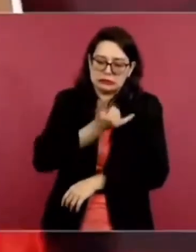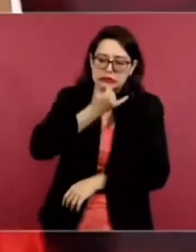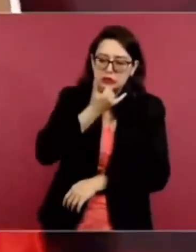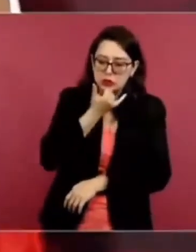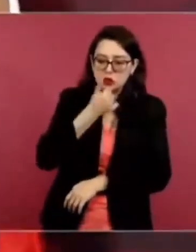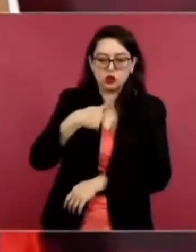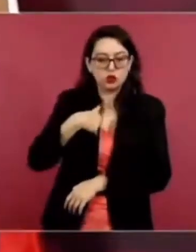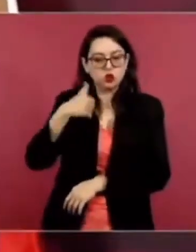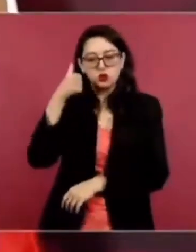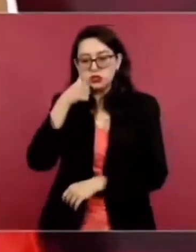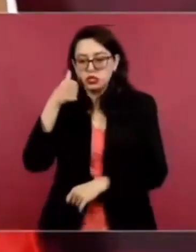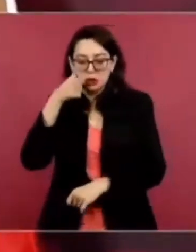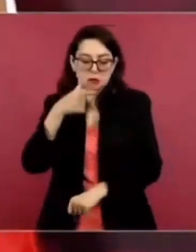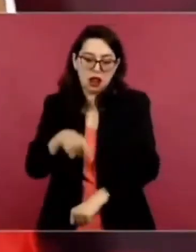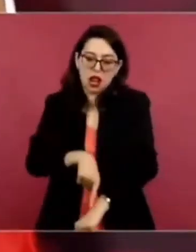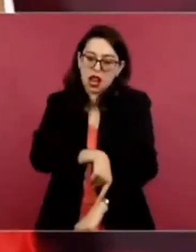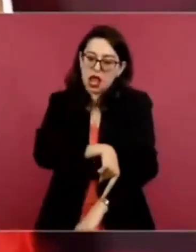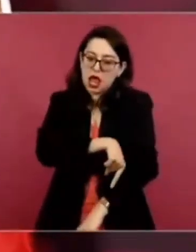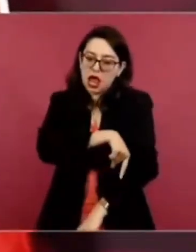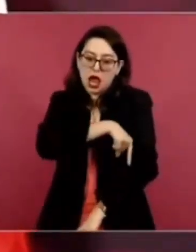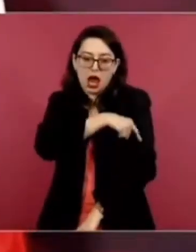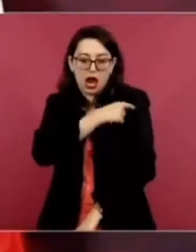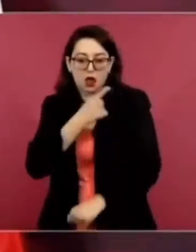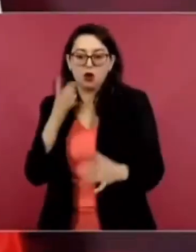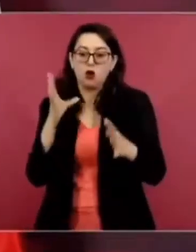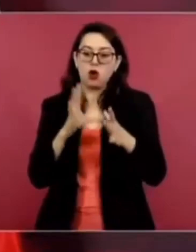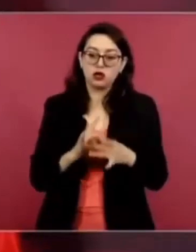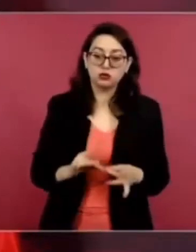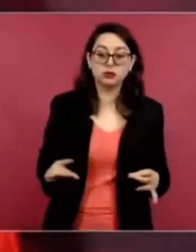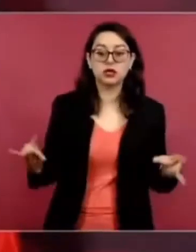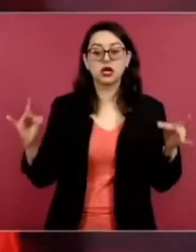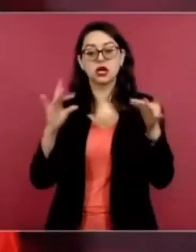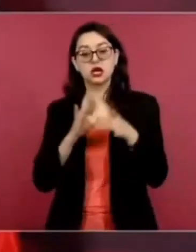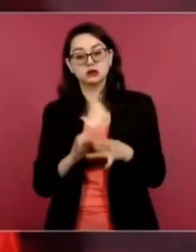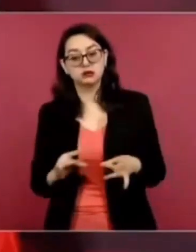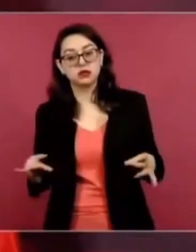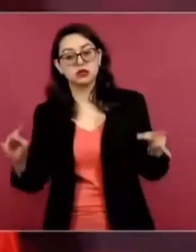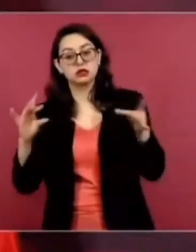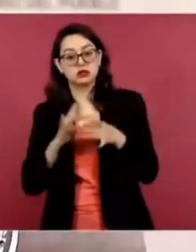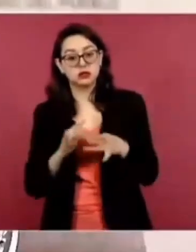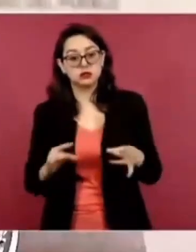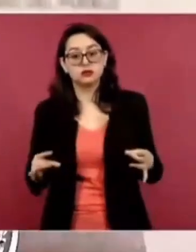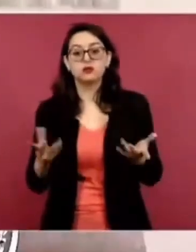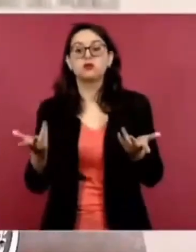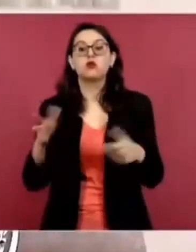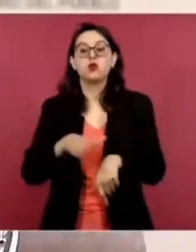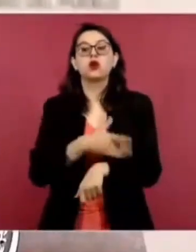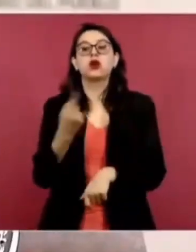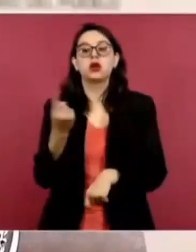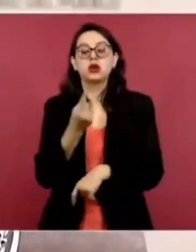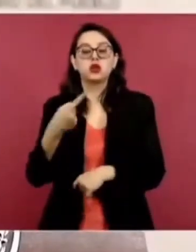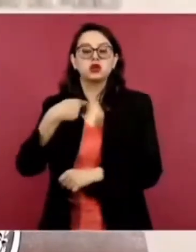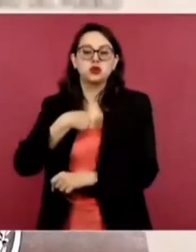Porque si matizo, si se habla entre líneas,